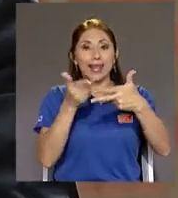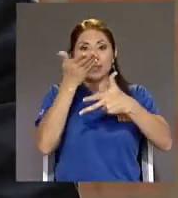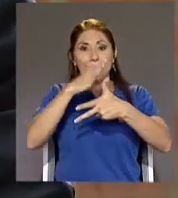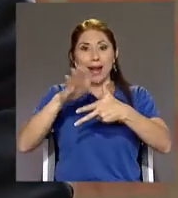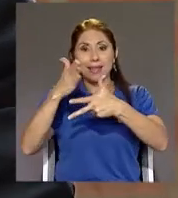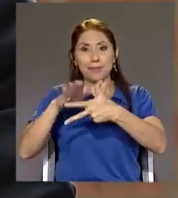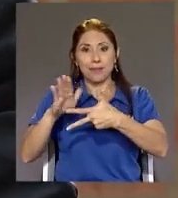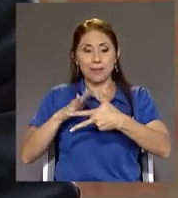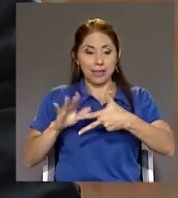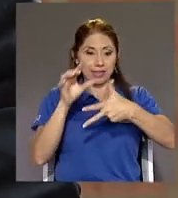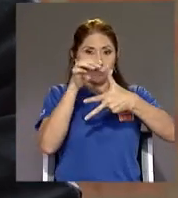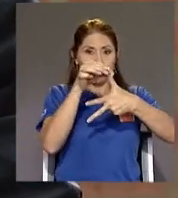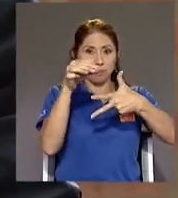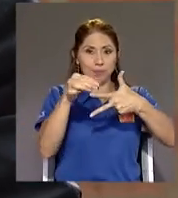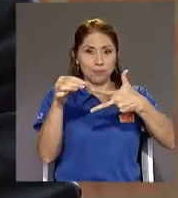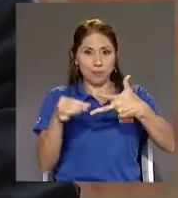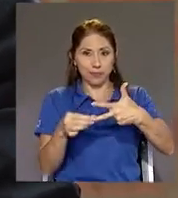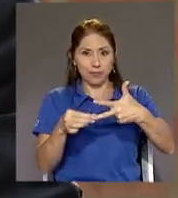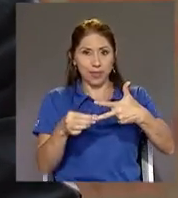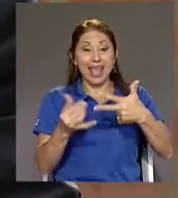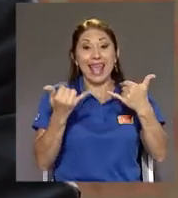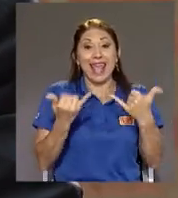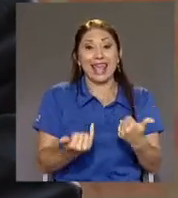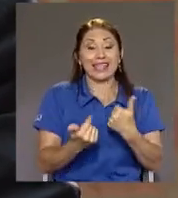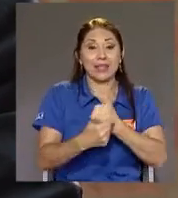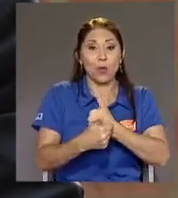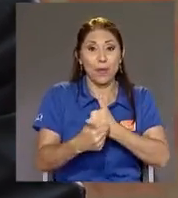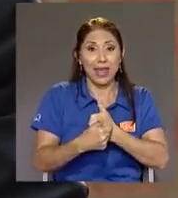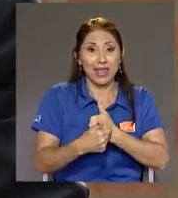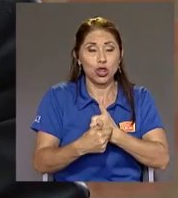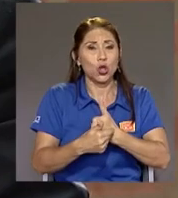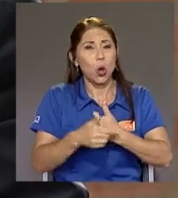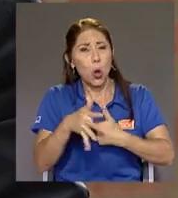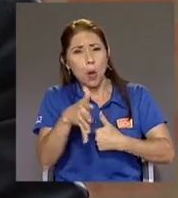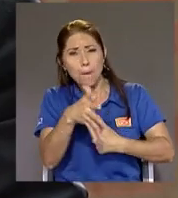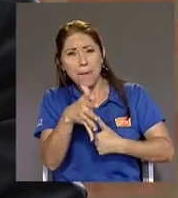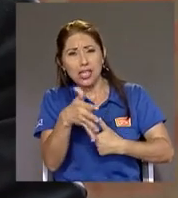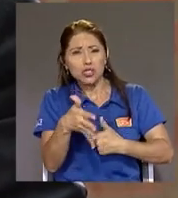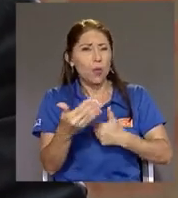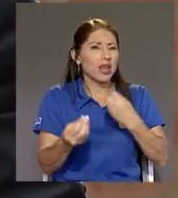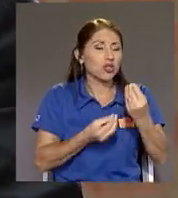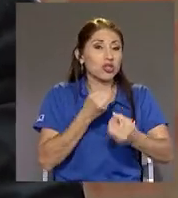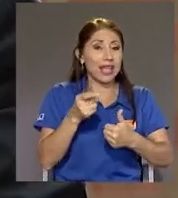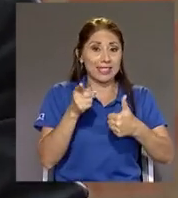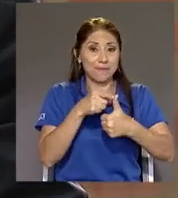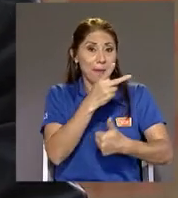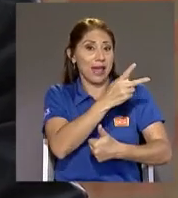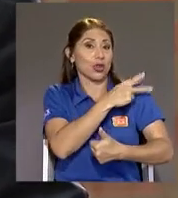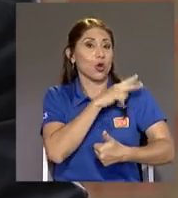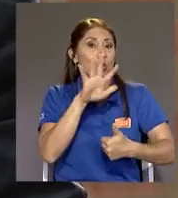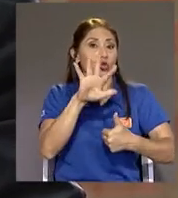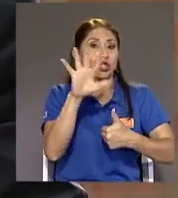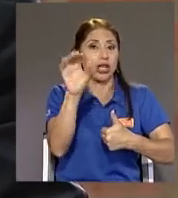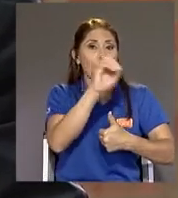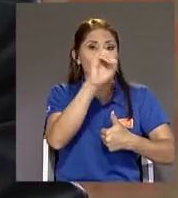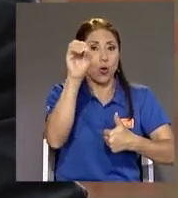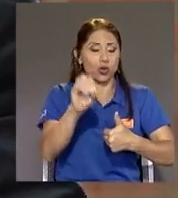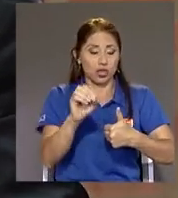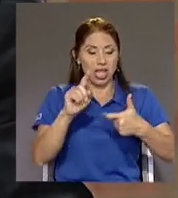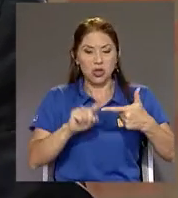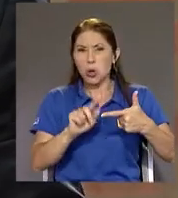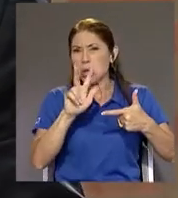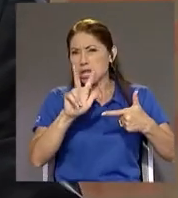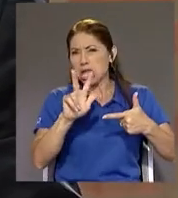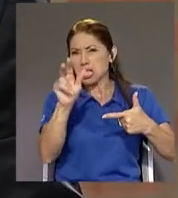números muy gruesos En este momento El aporte es más o menos 5% patrono Y tanto el